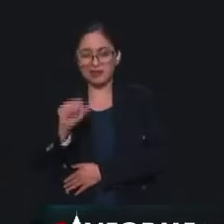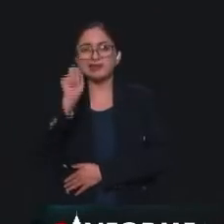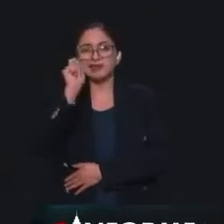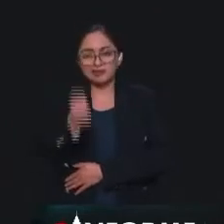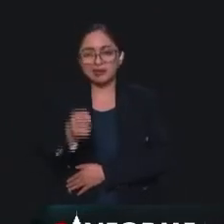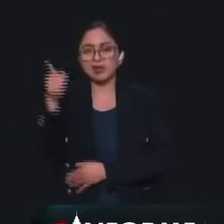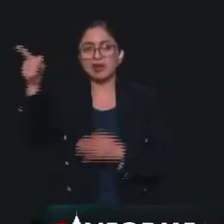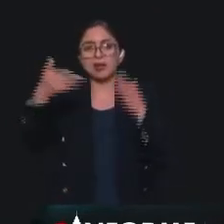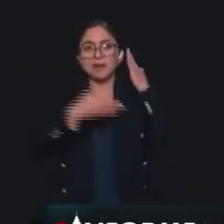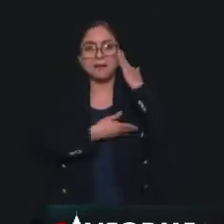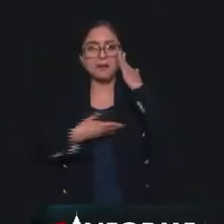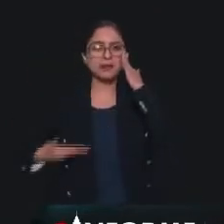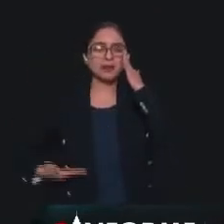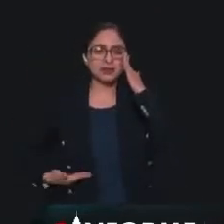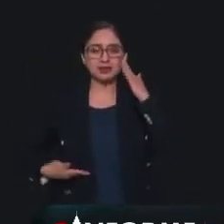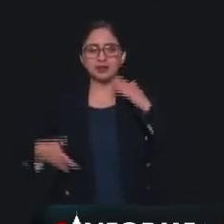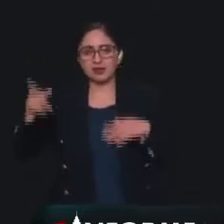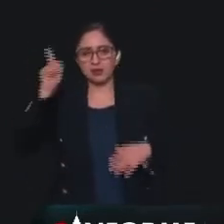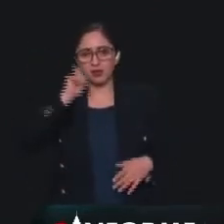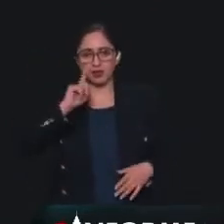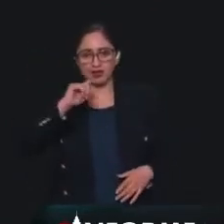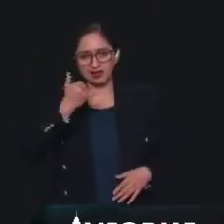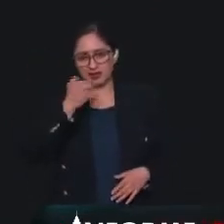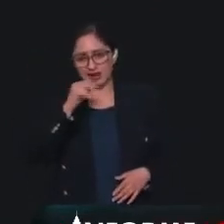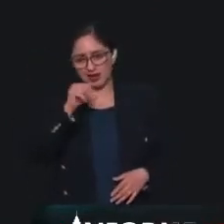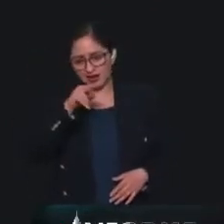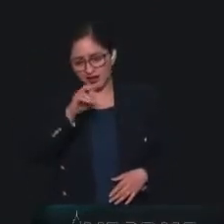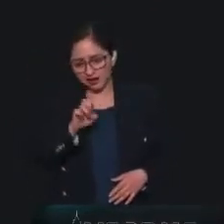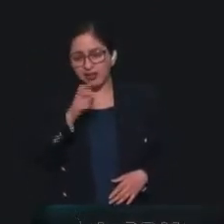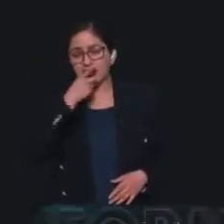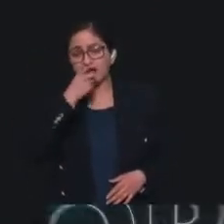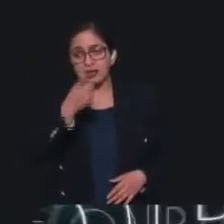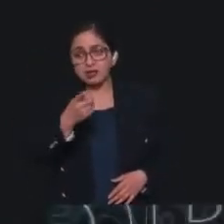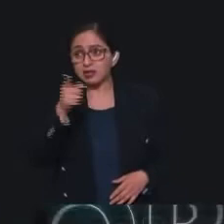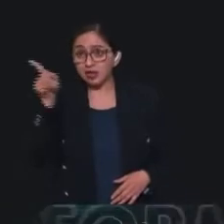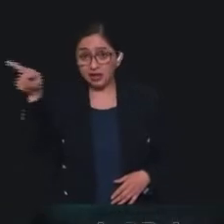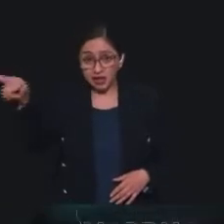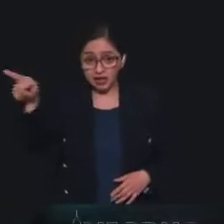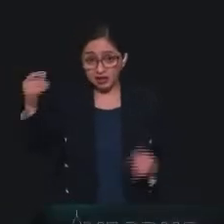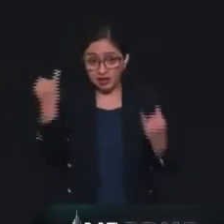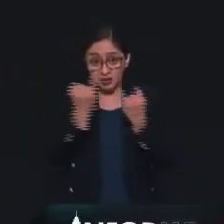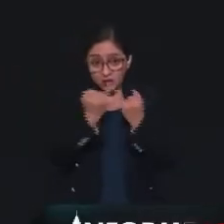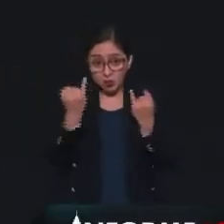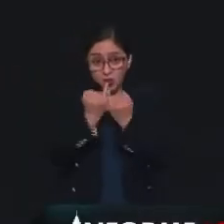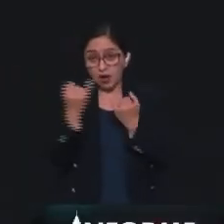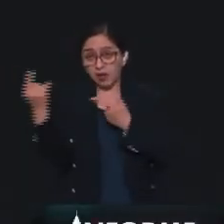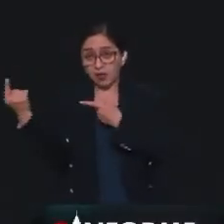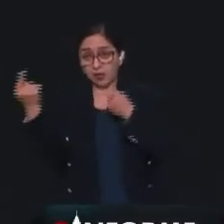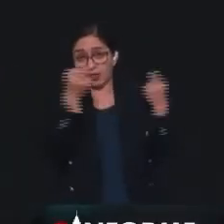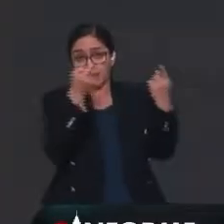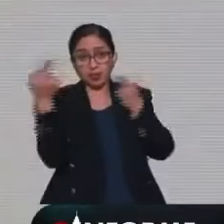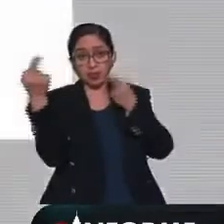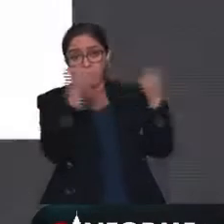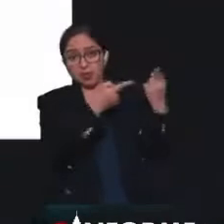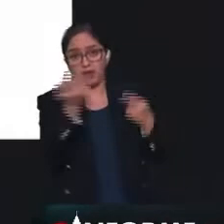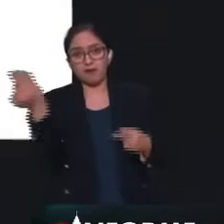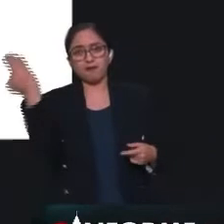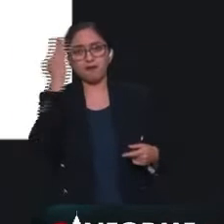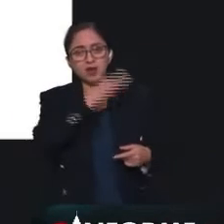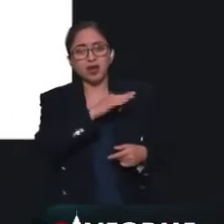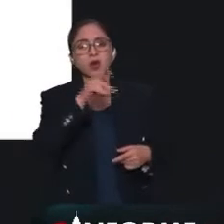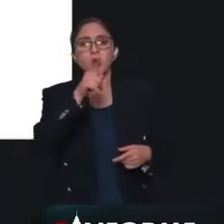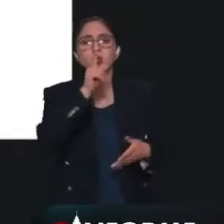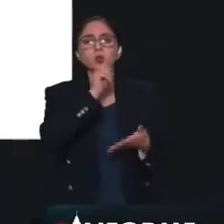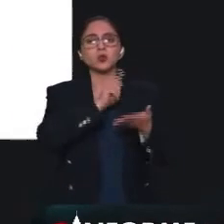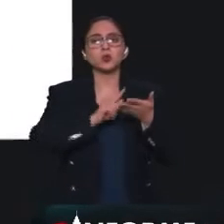asumió la presidencia Janine, pues muchos especialistas denunciaron que se estaba dando el mismo efecto de crear estas burbujas de opinión, utilizando bots en